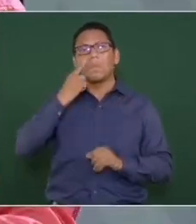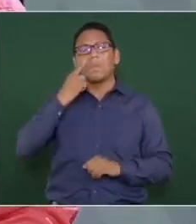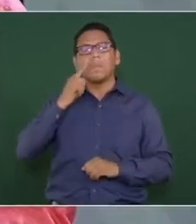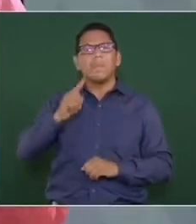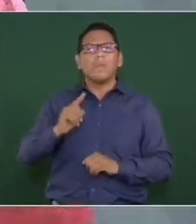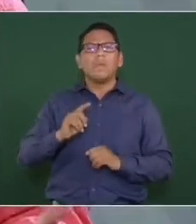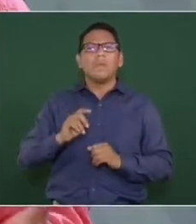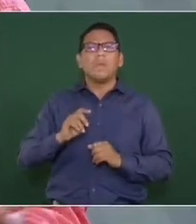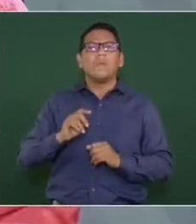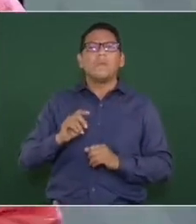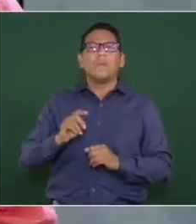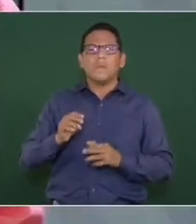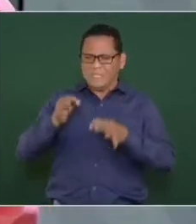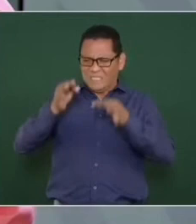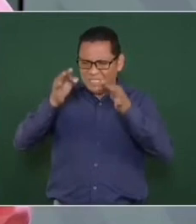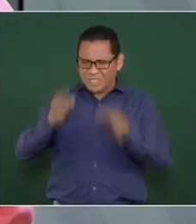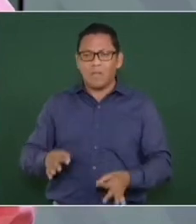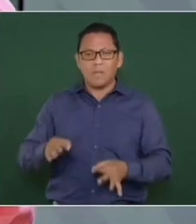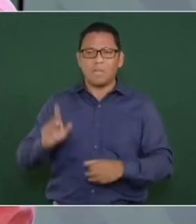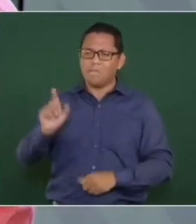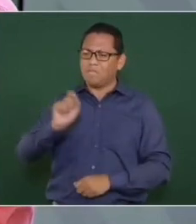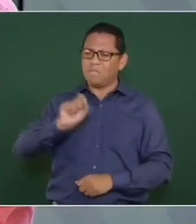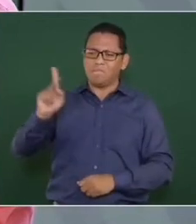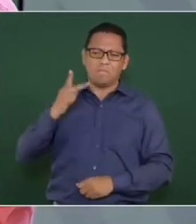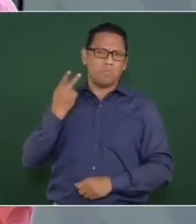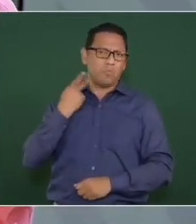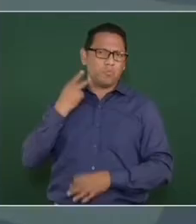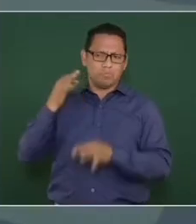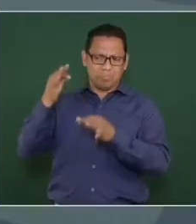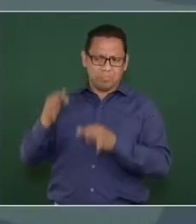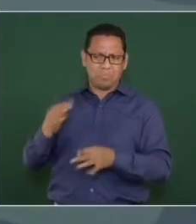recompensa que tiene un auténtico político,